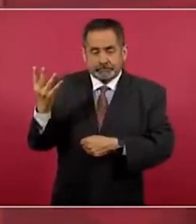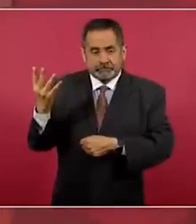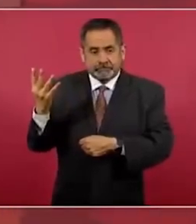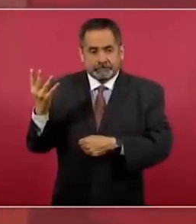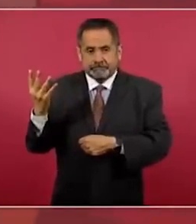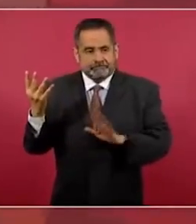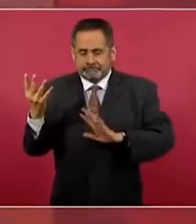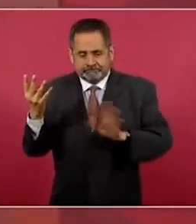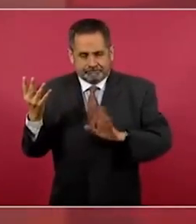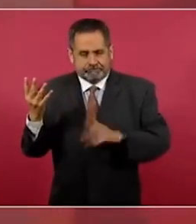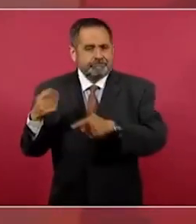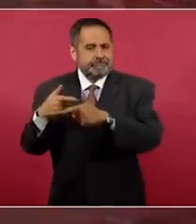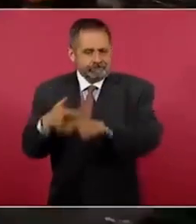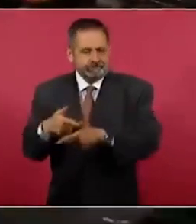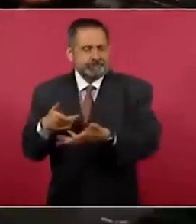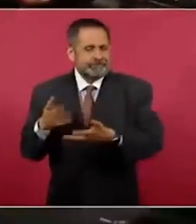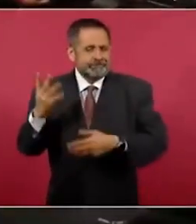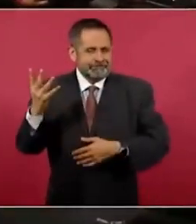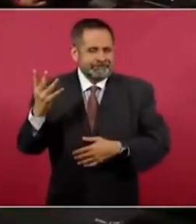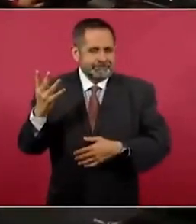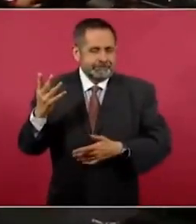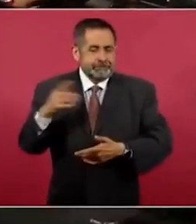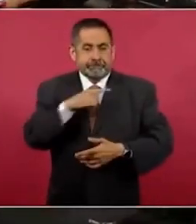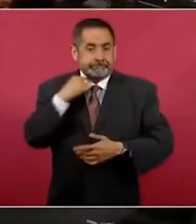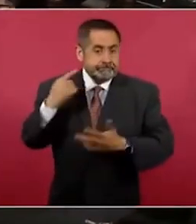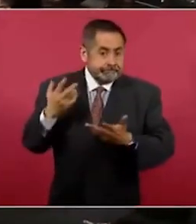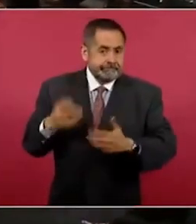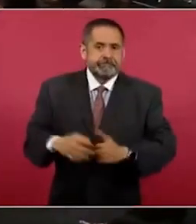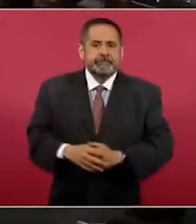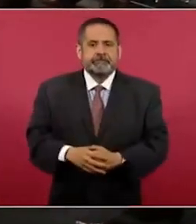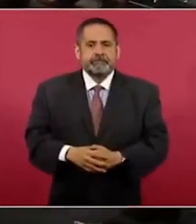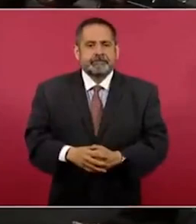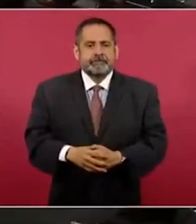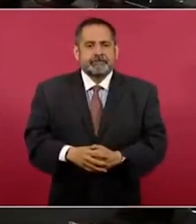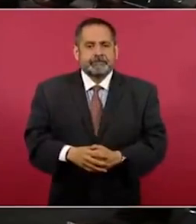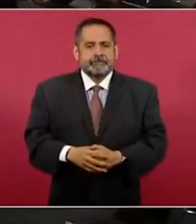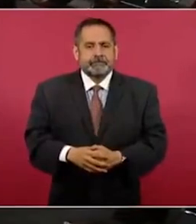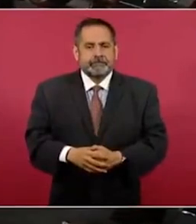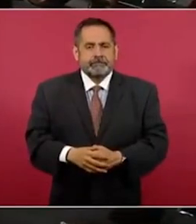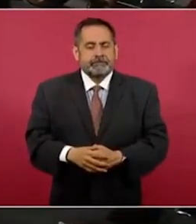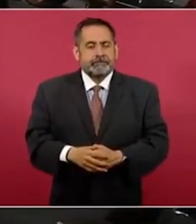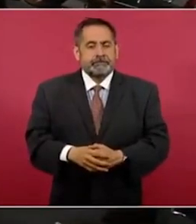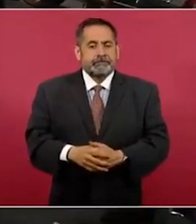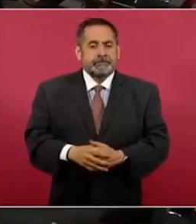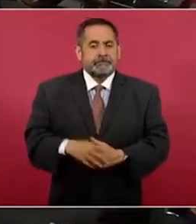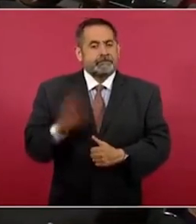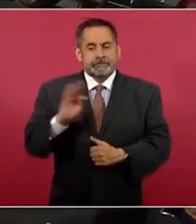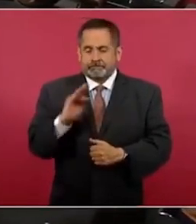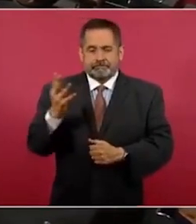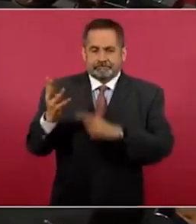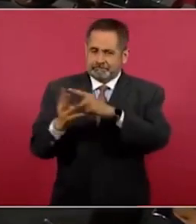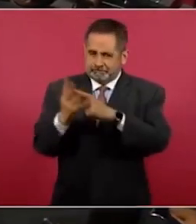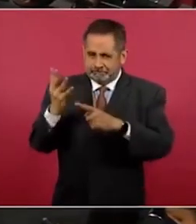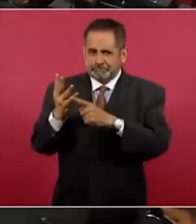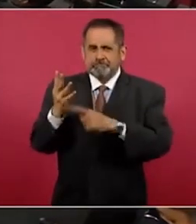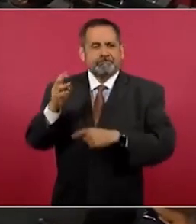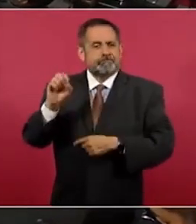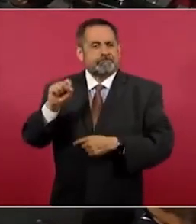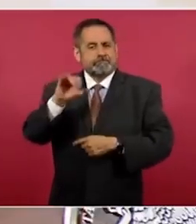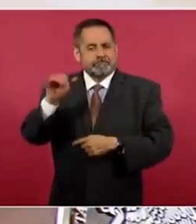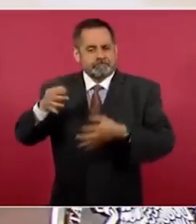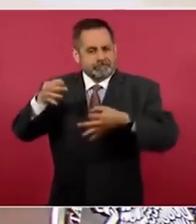y se consiguieron los cuatro,